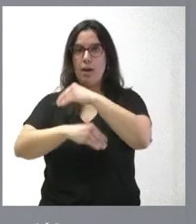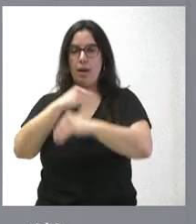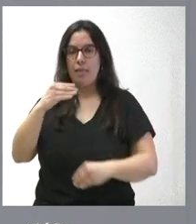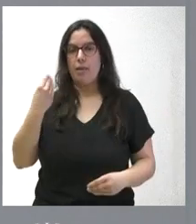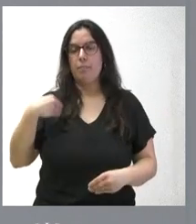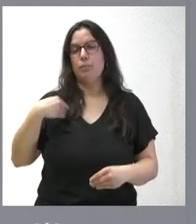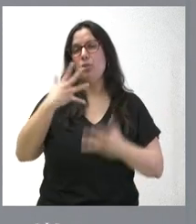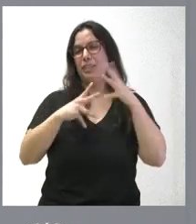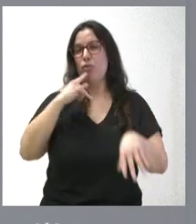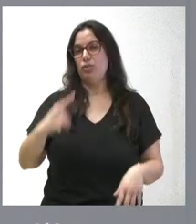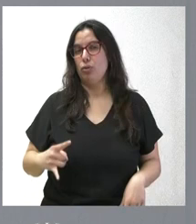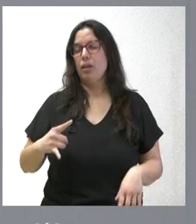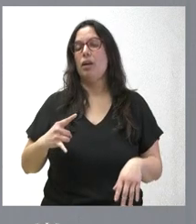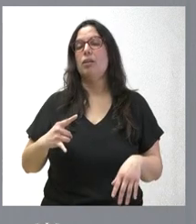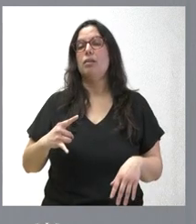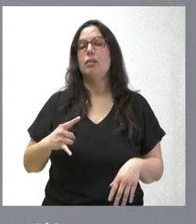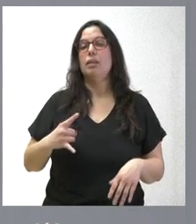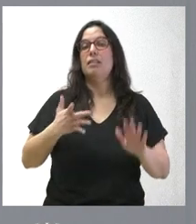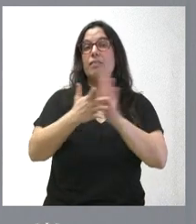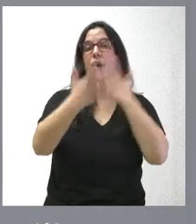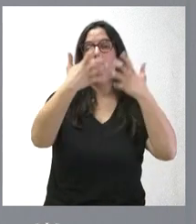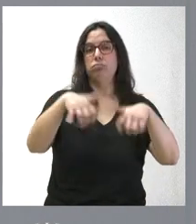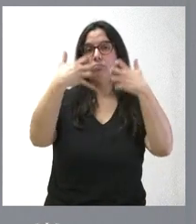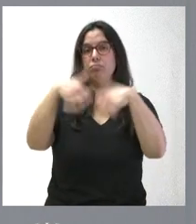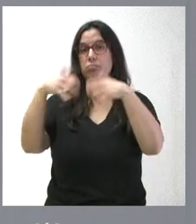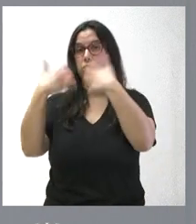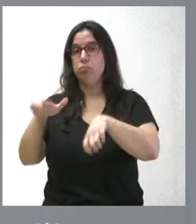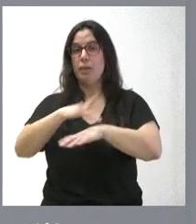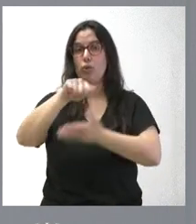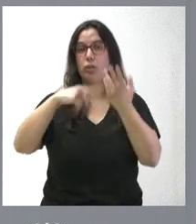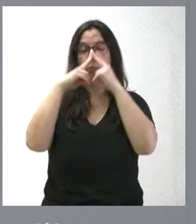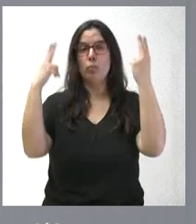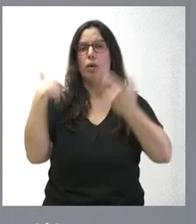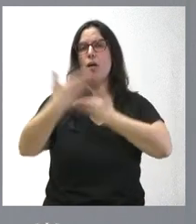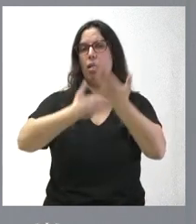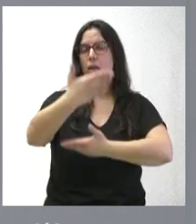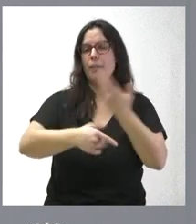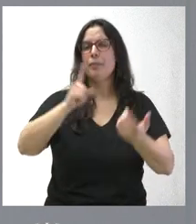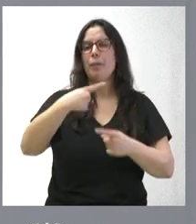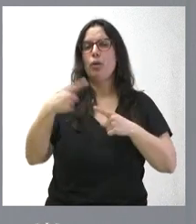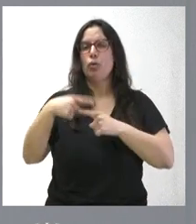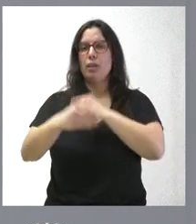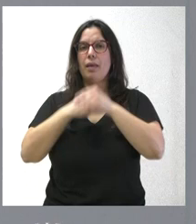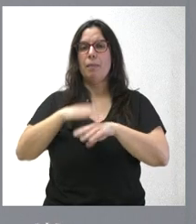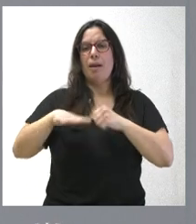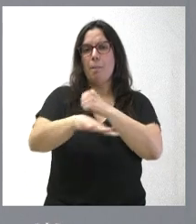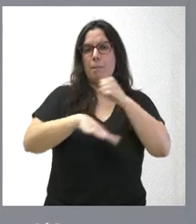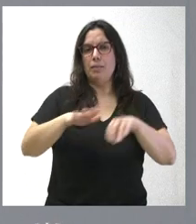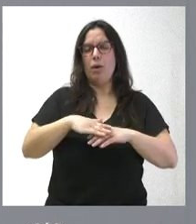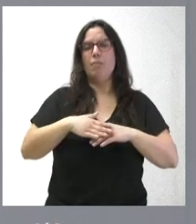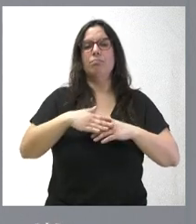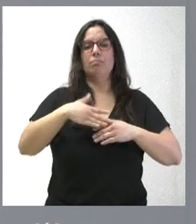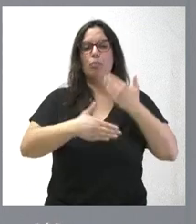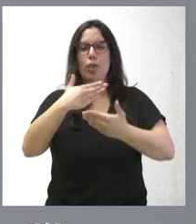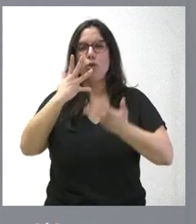electrónica, incrementando el grado de automatización de la contratación pública y la ejecución de tareas que dan soporte a todo el proceso administrativo de contratación